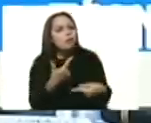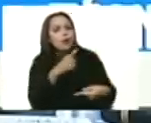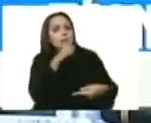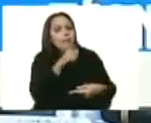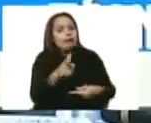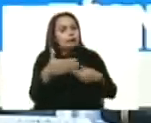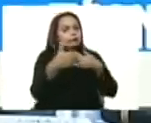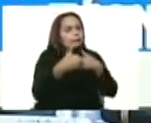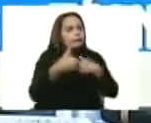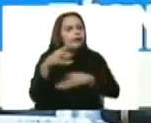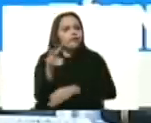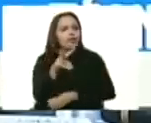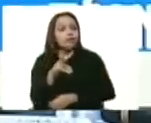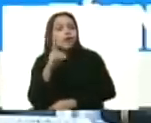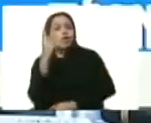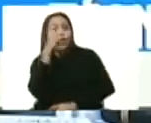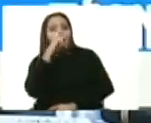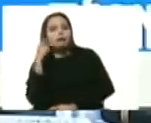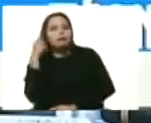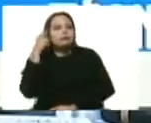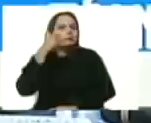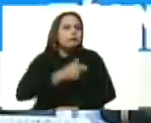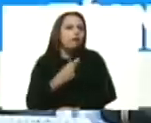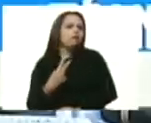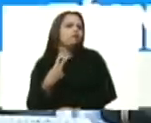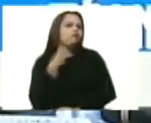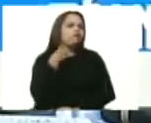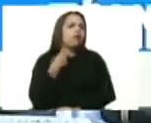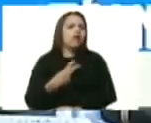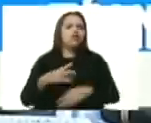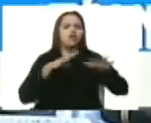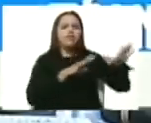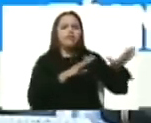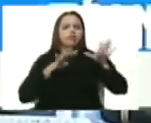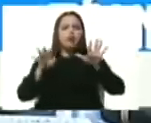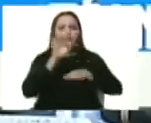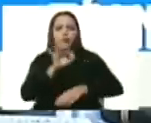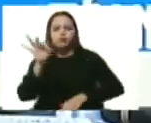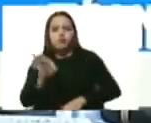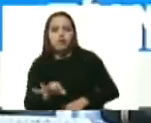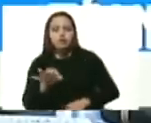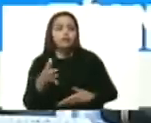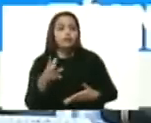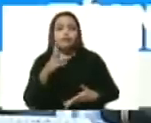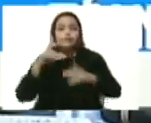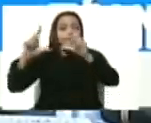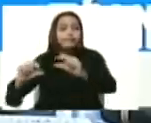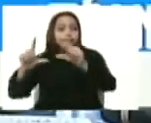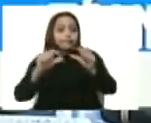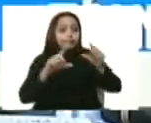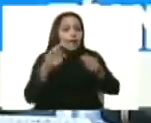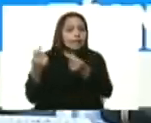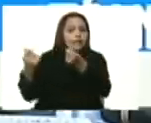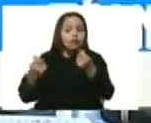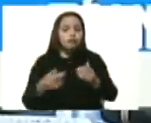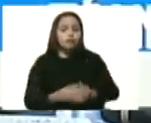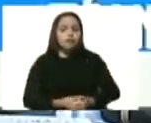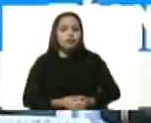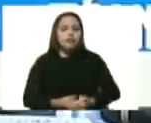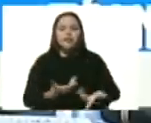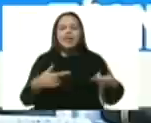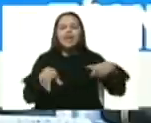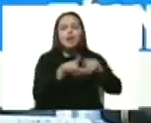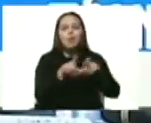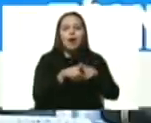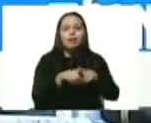años se le asfixió el 99% de sus ingresos. Es como si a cada uno de los que estamos sentados en esta